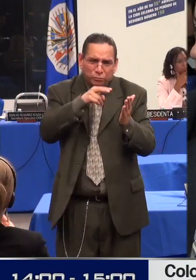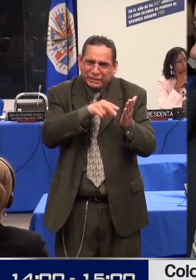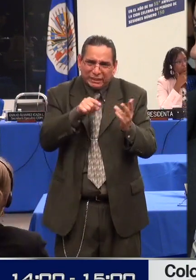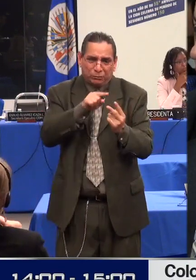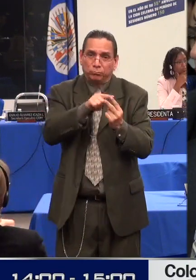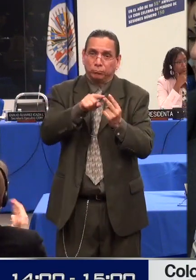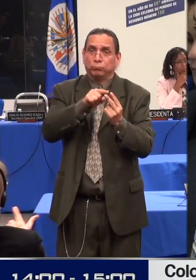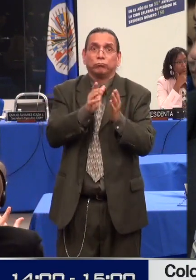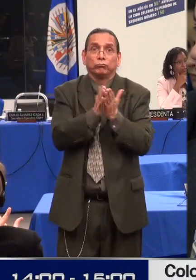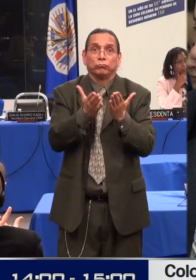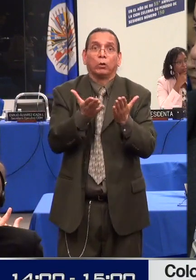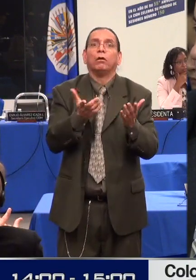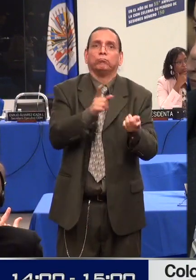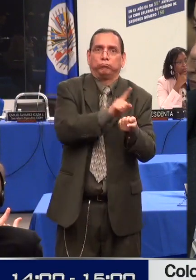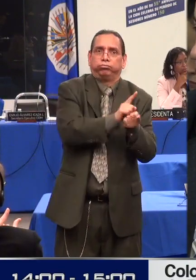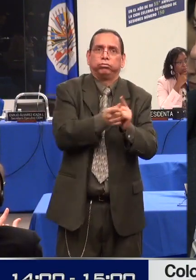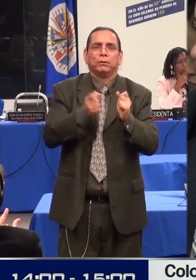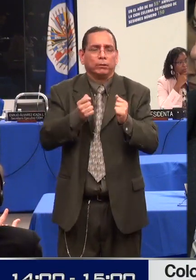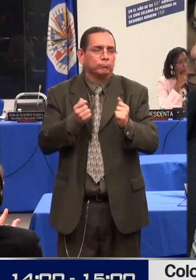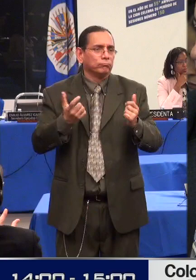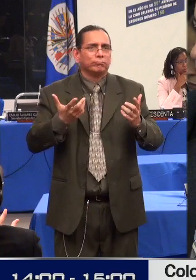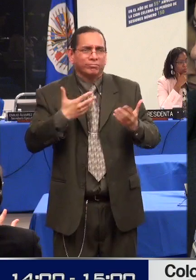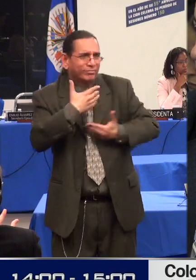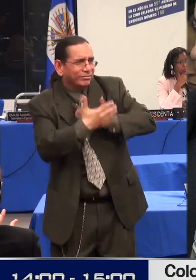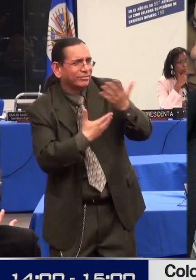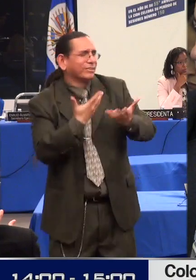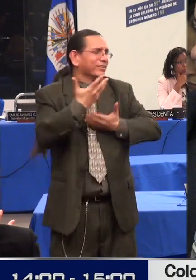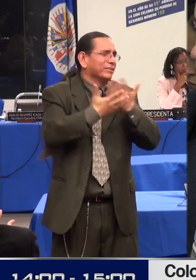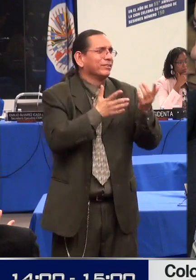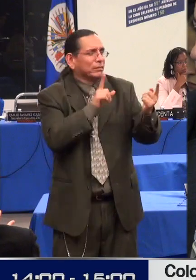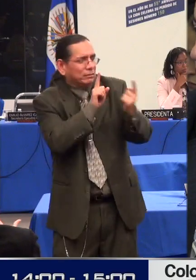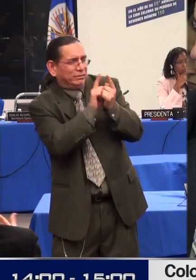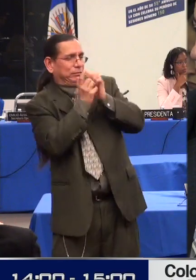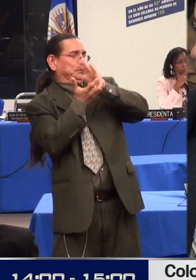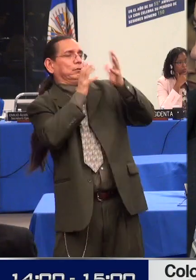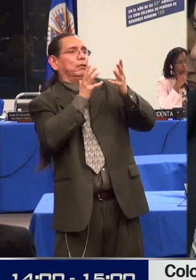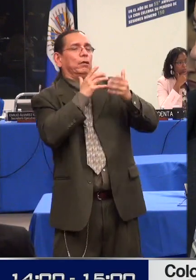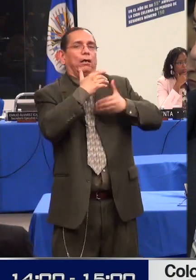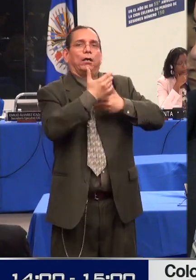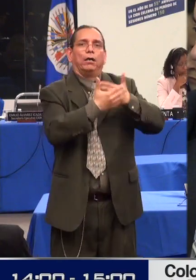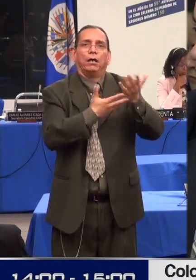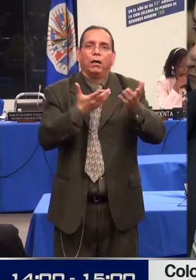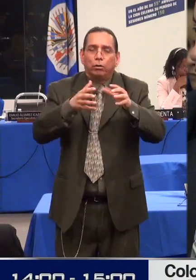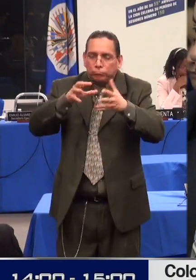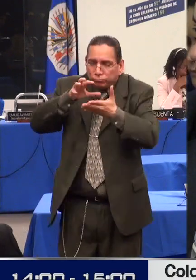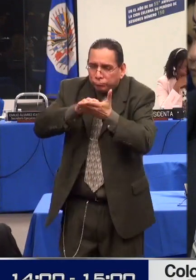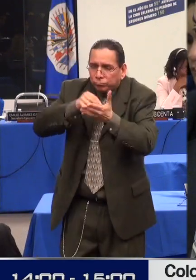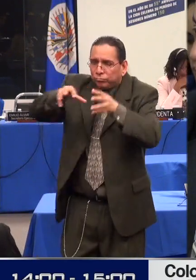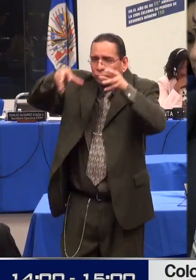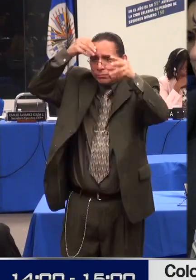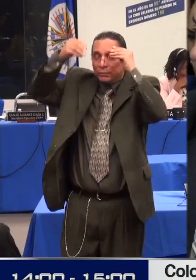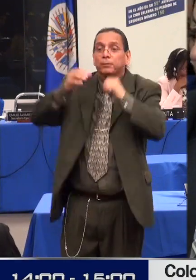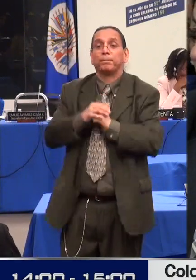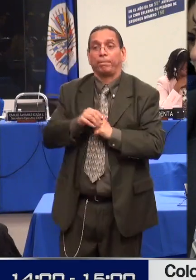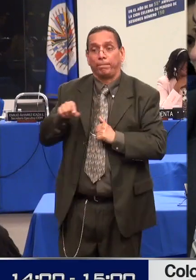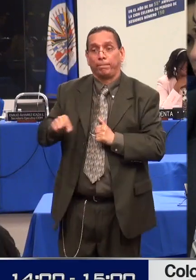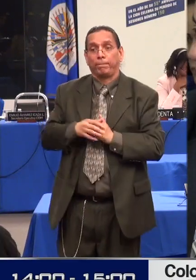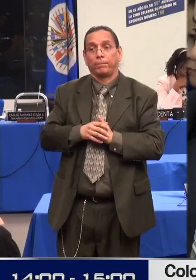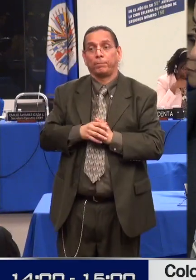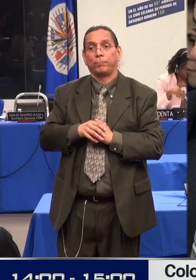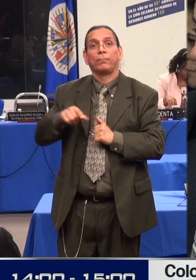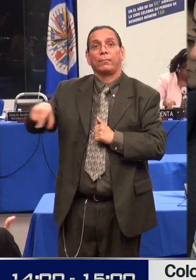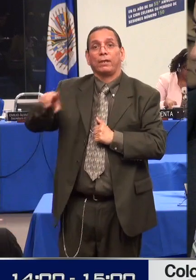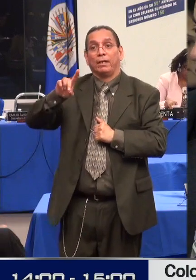y los cuales dejamos a disposición de la Honorable Comisión. Se han realizado también algunos procesos de formación a